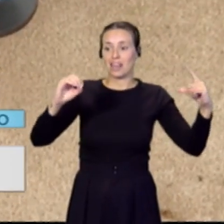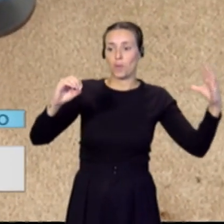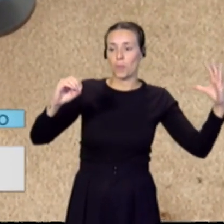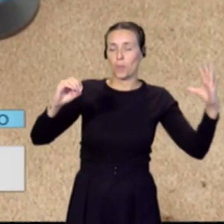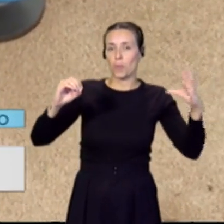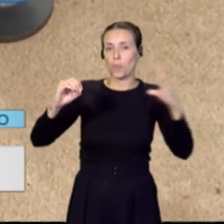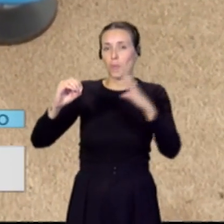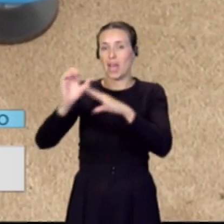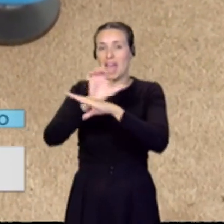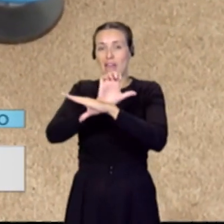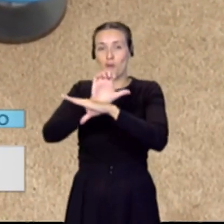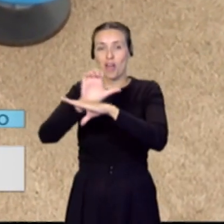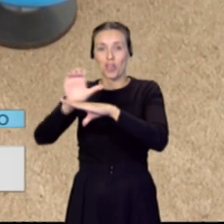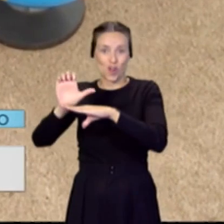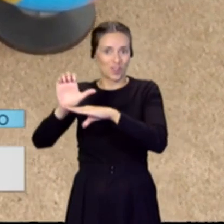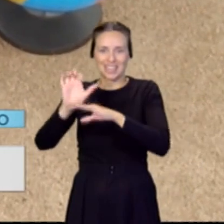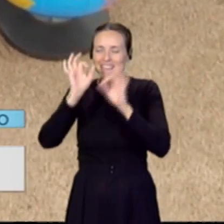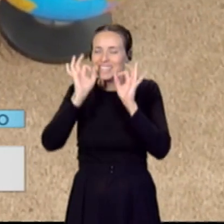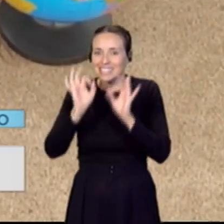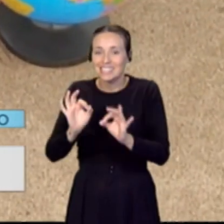ecuador de la Tierra, divide la Tierra en dos.